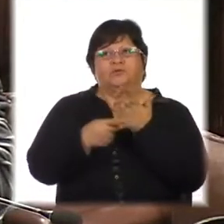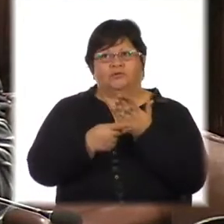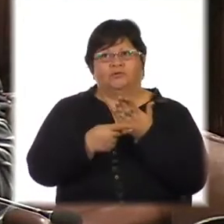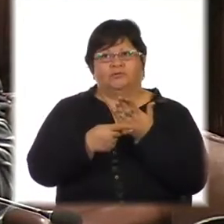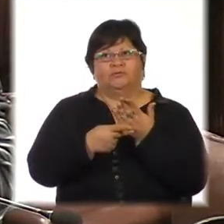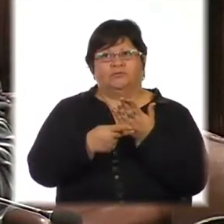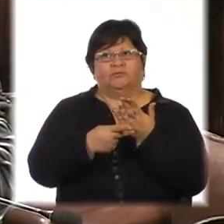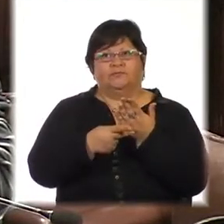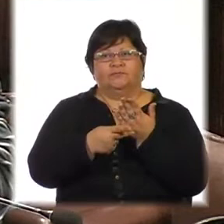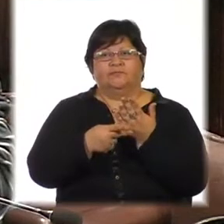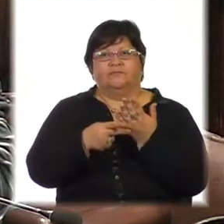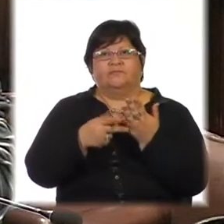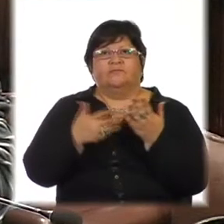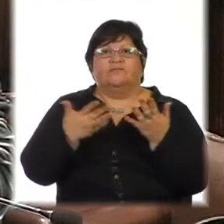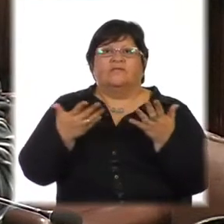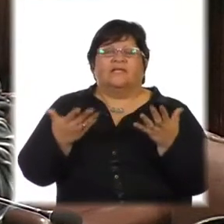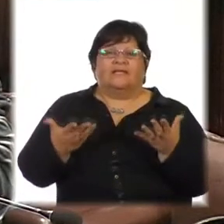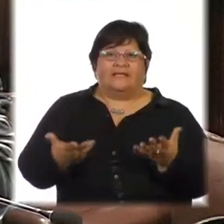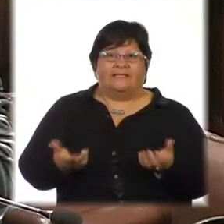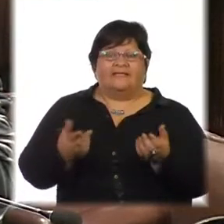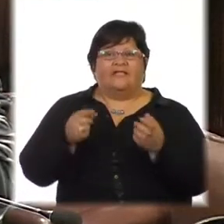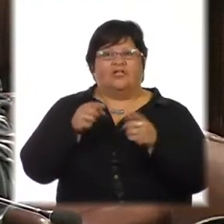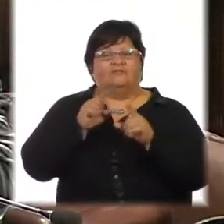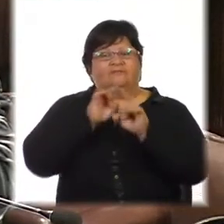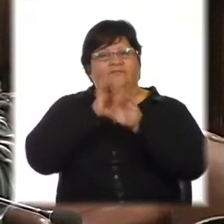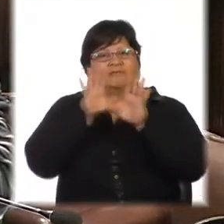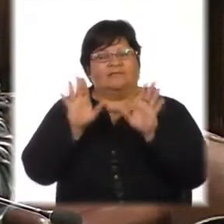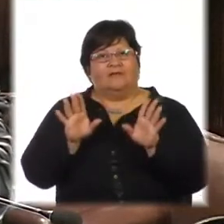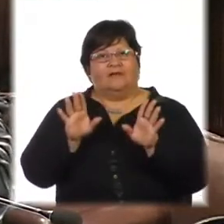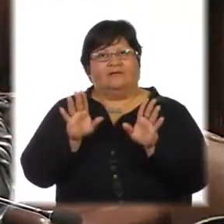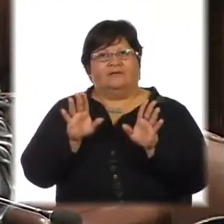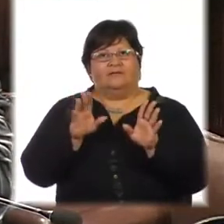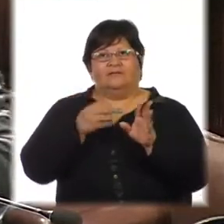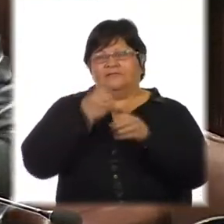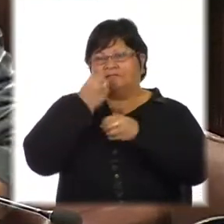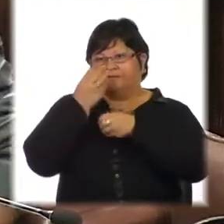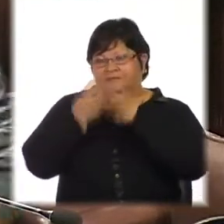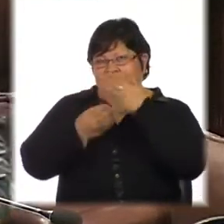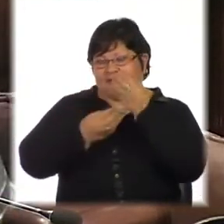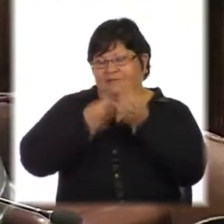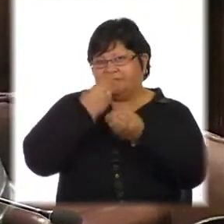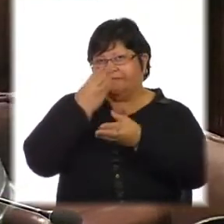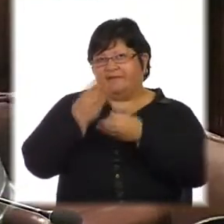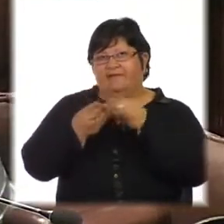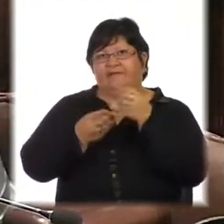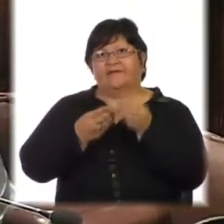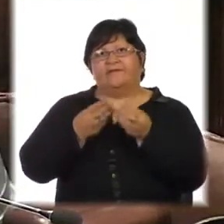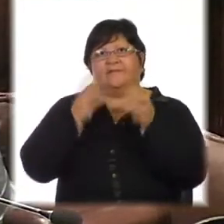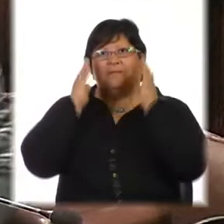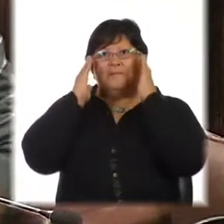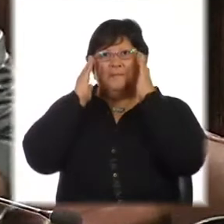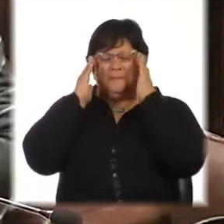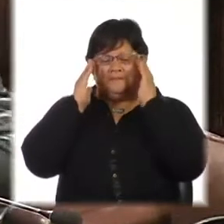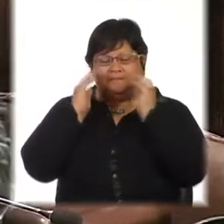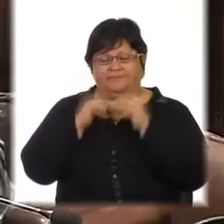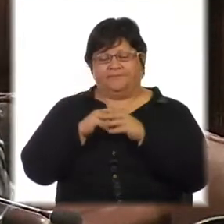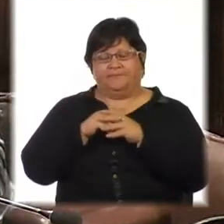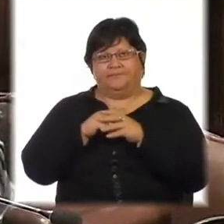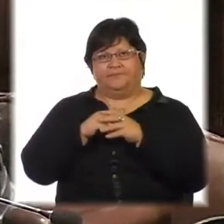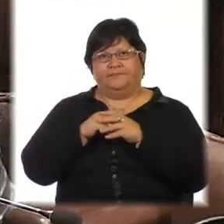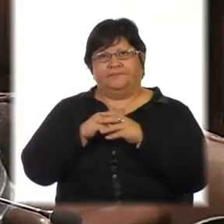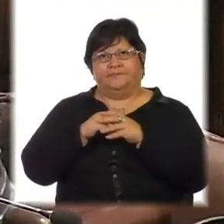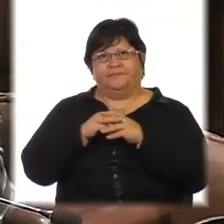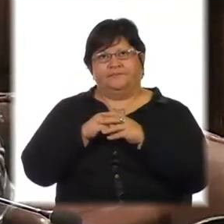intención clara y así expresada en la exposición de motivos de